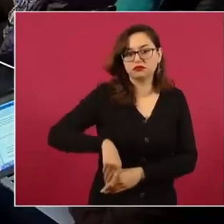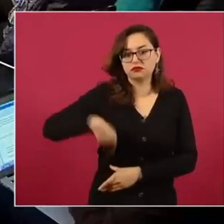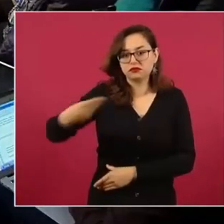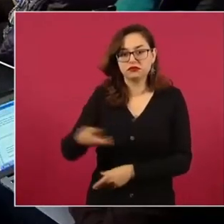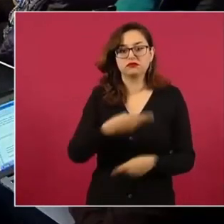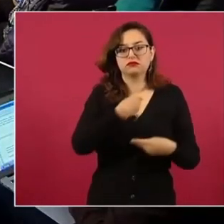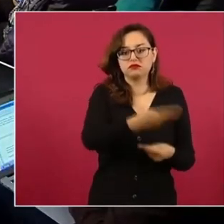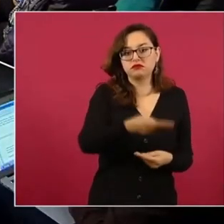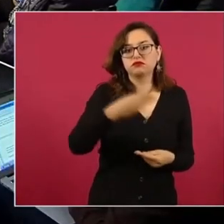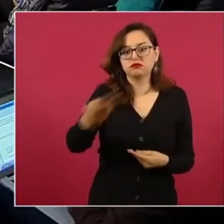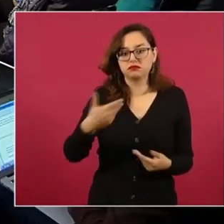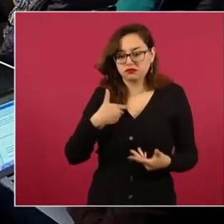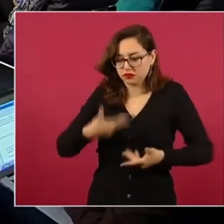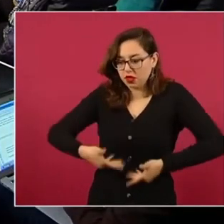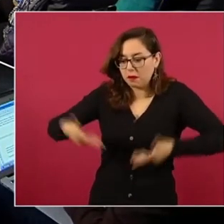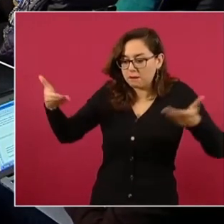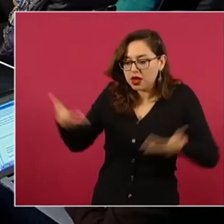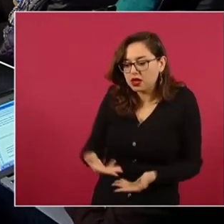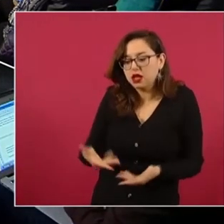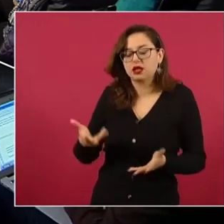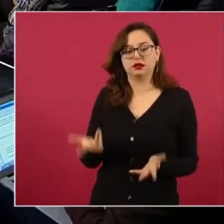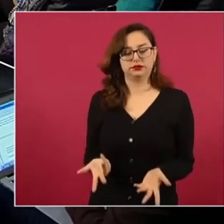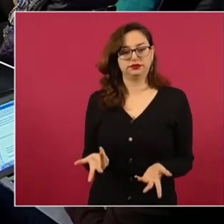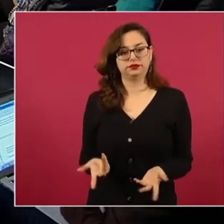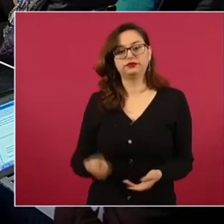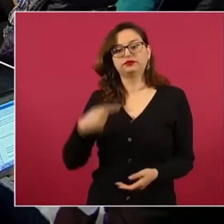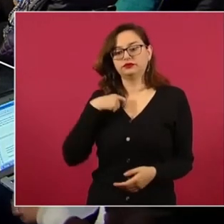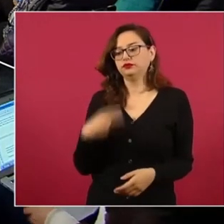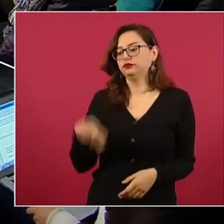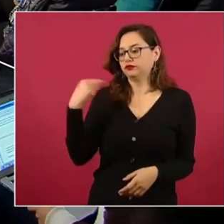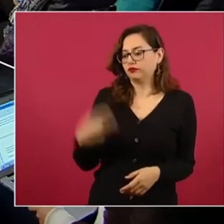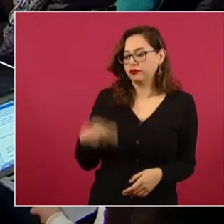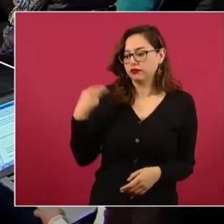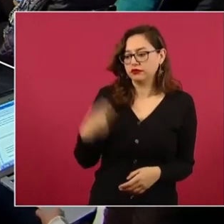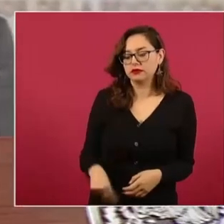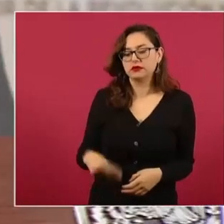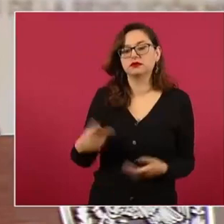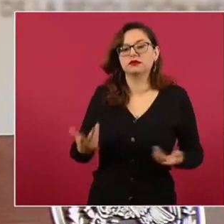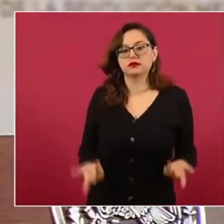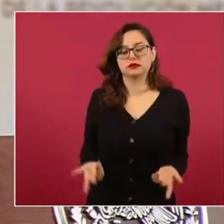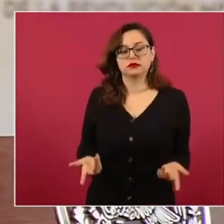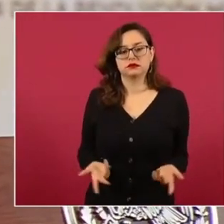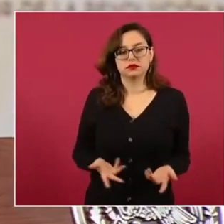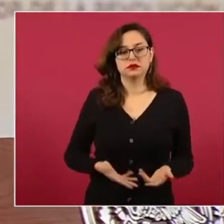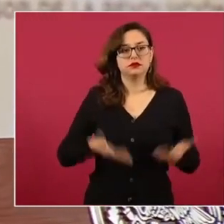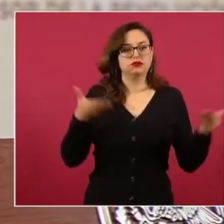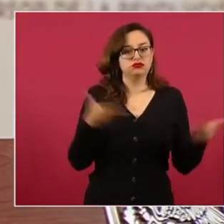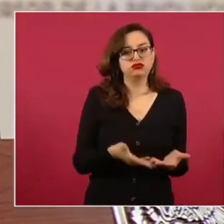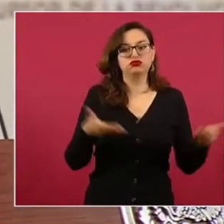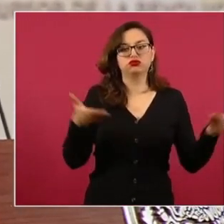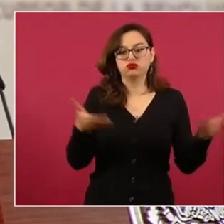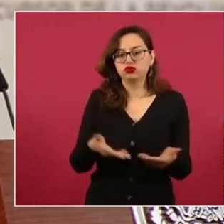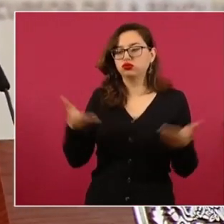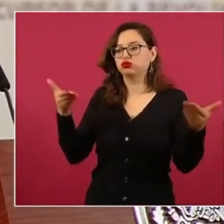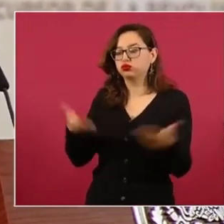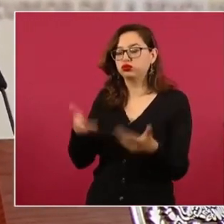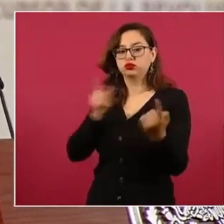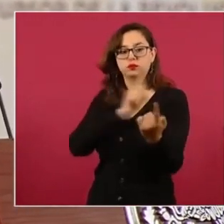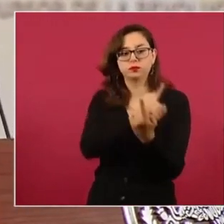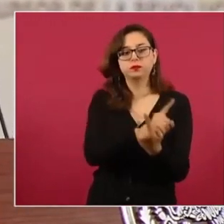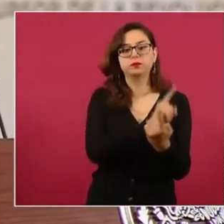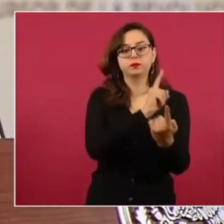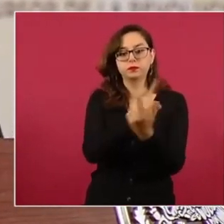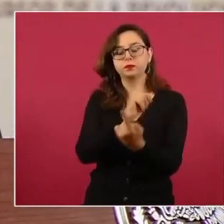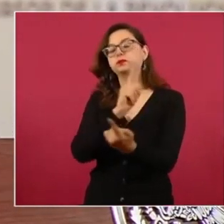Soy fulano de tal y